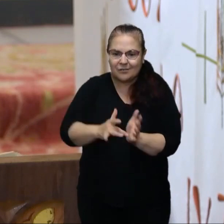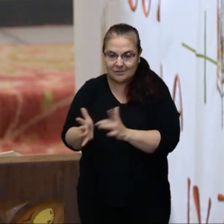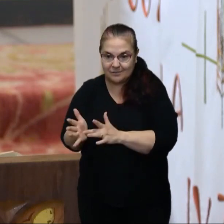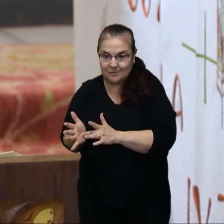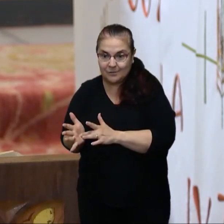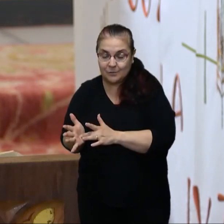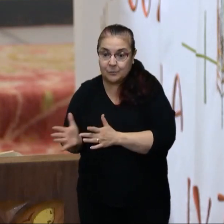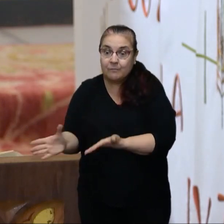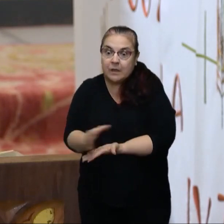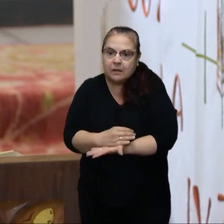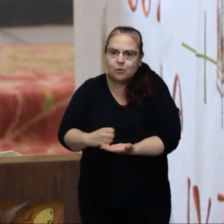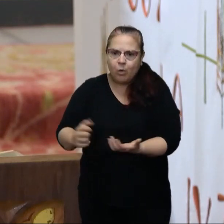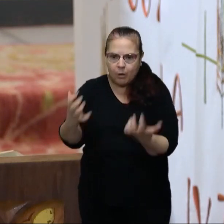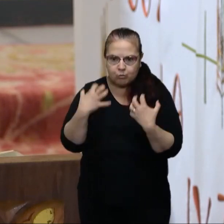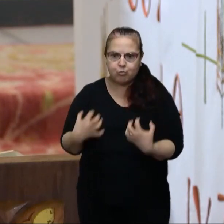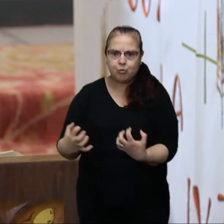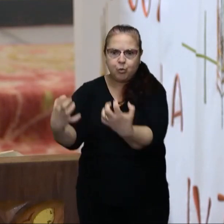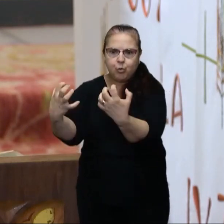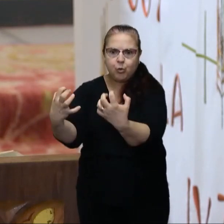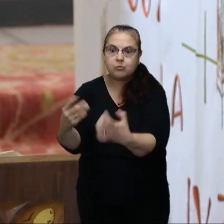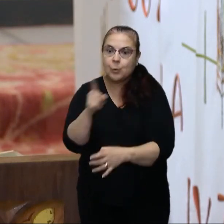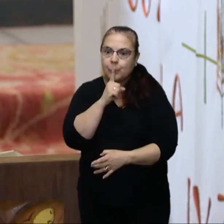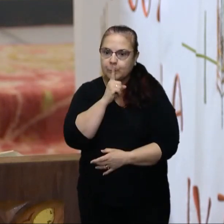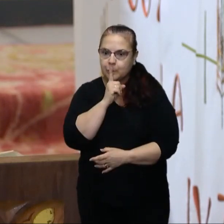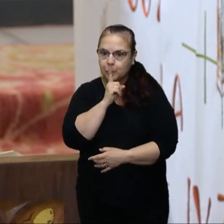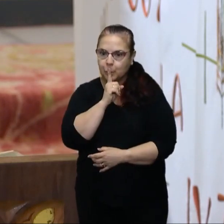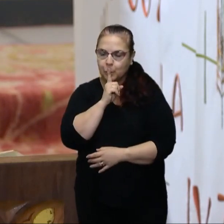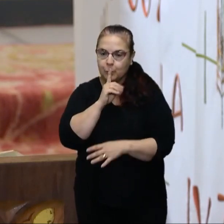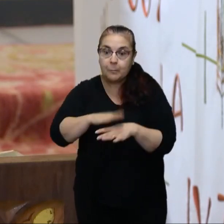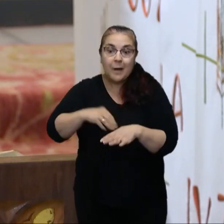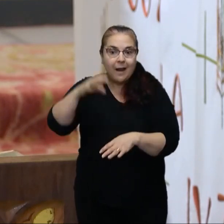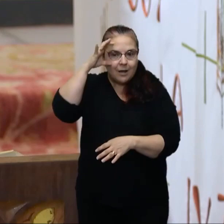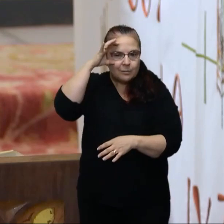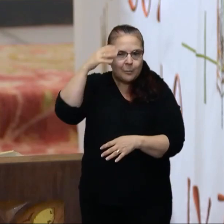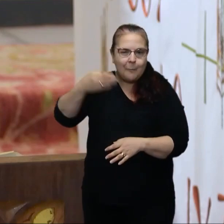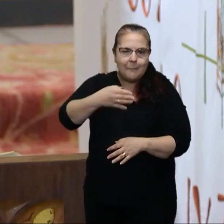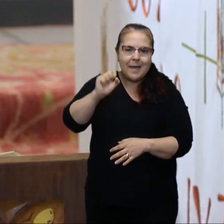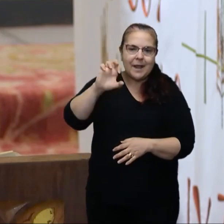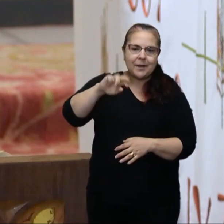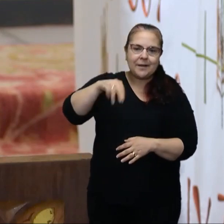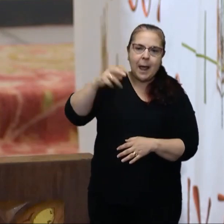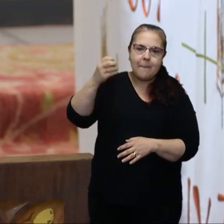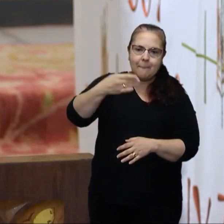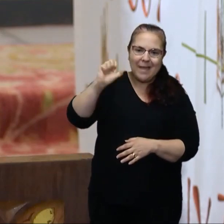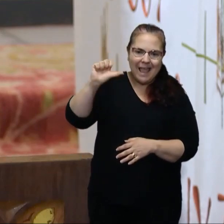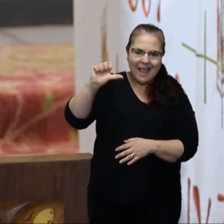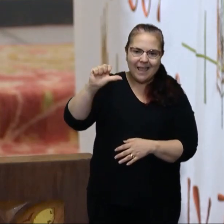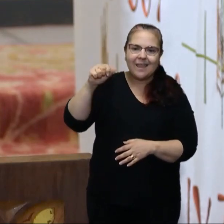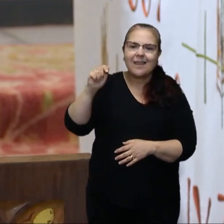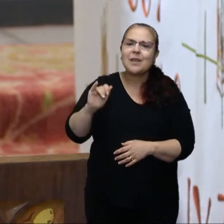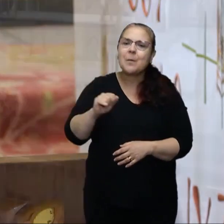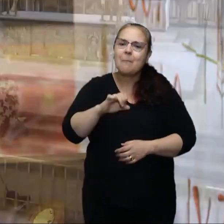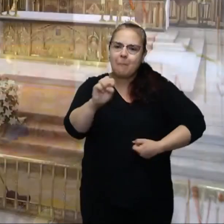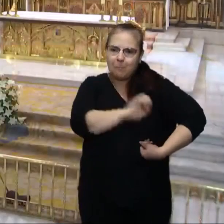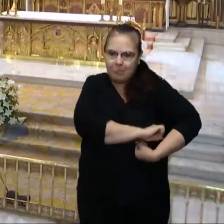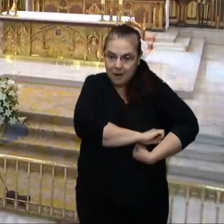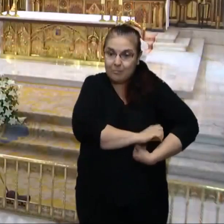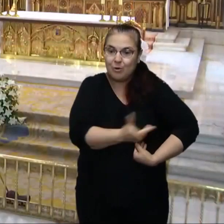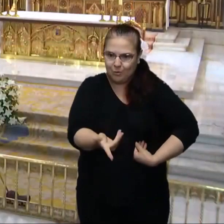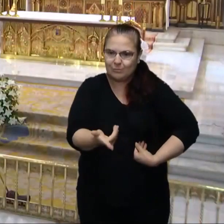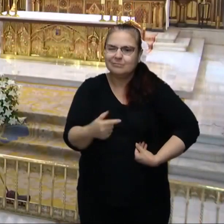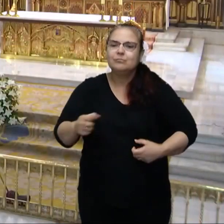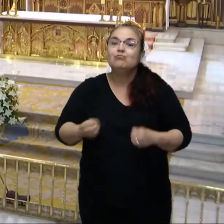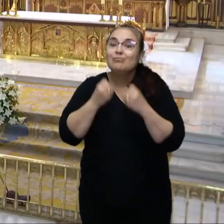Toda la asamblea hizo silencio para escuchar a Bernabé y a Pablo, que le contaron los